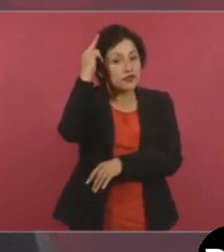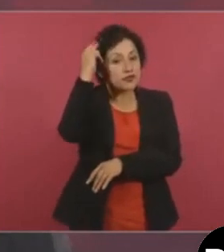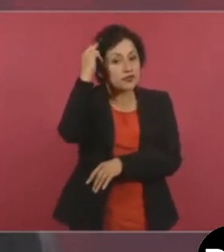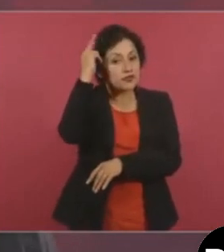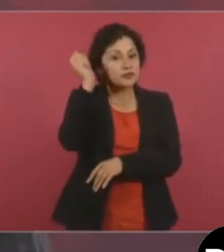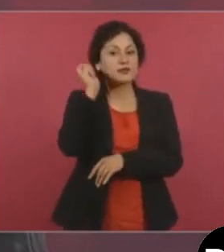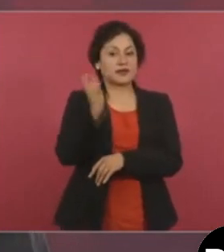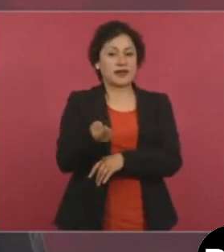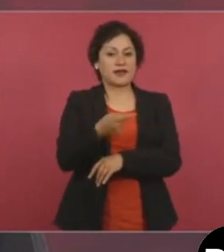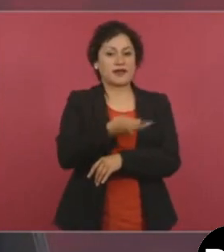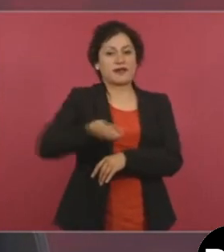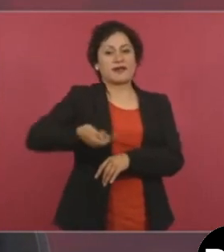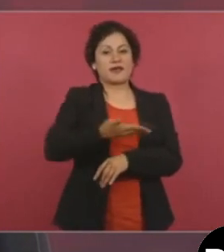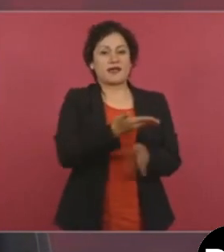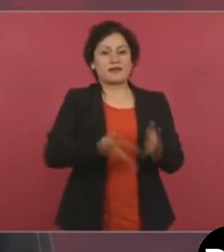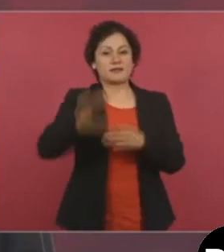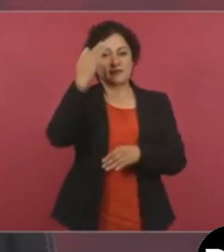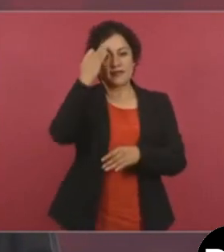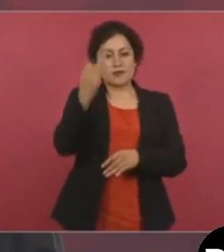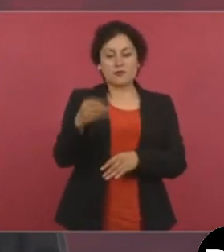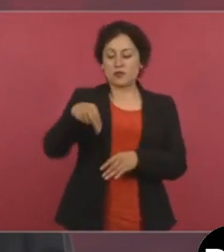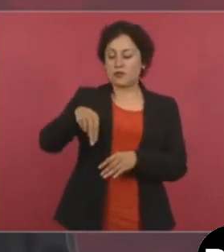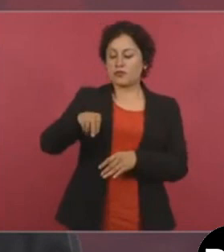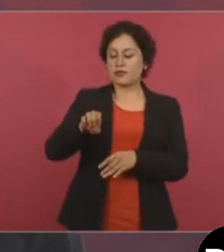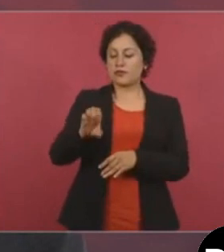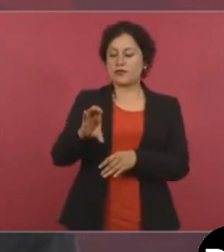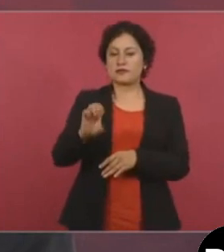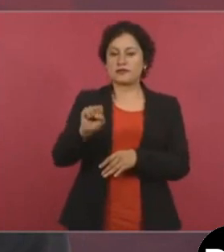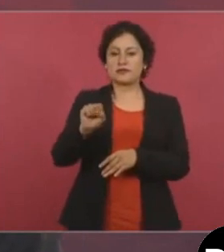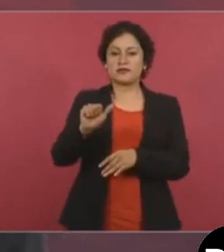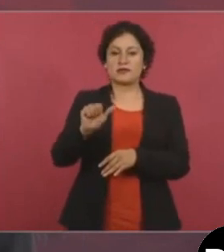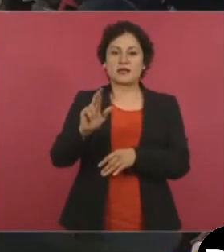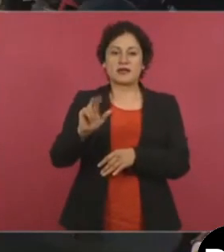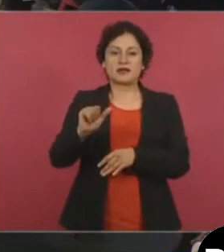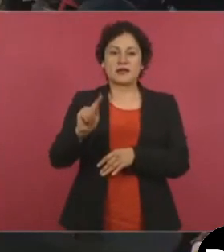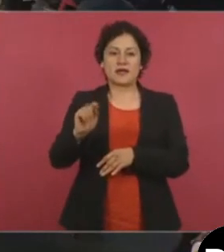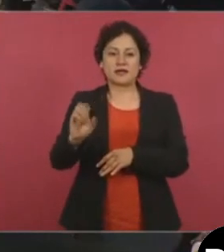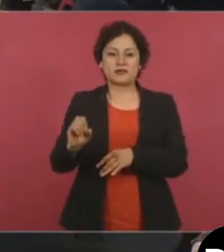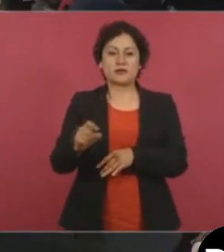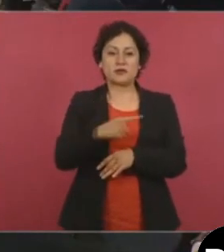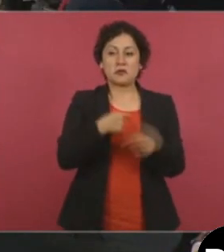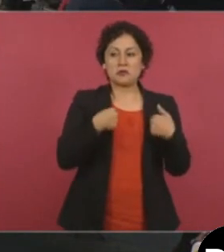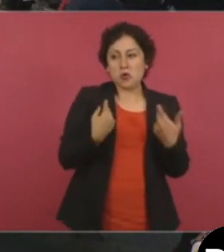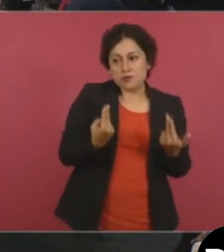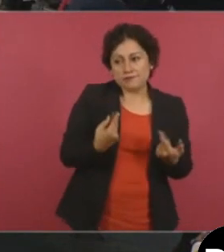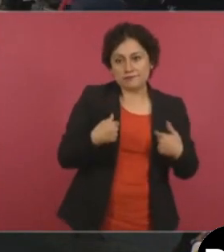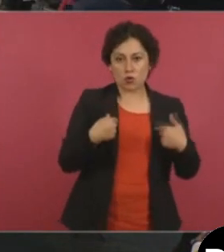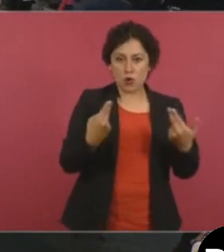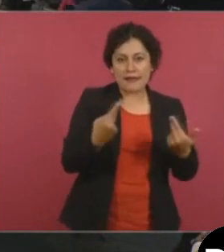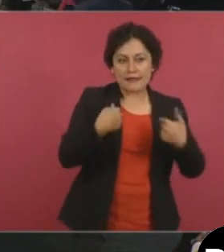necesariato y nada de jefe máximo,